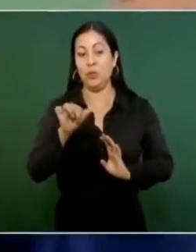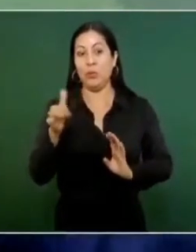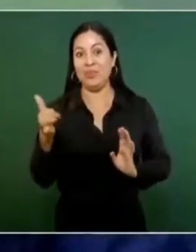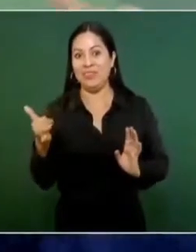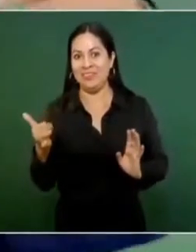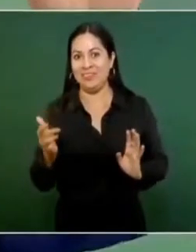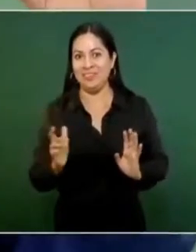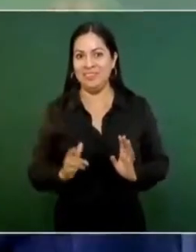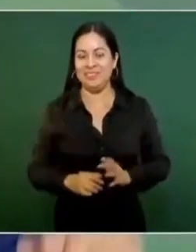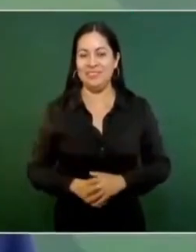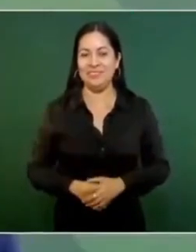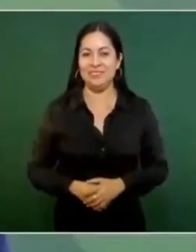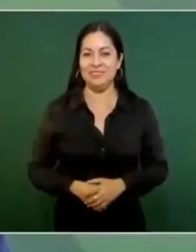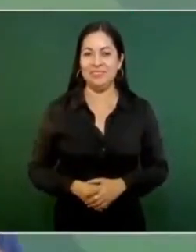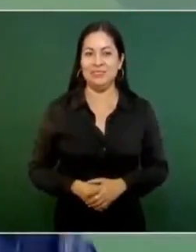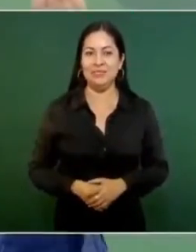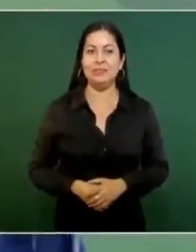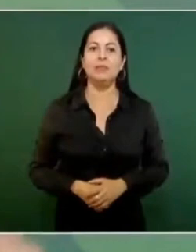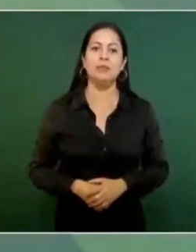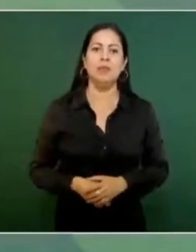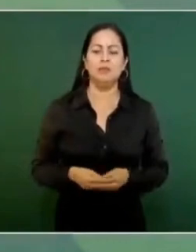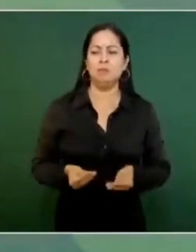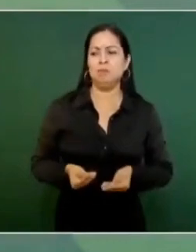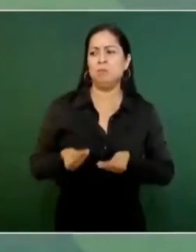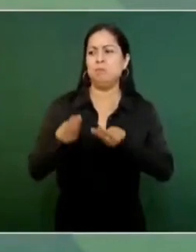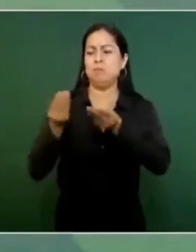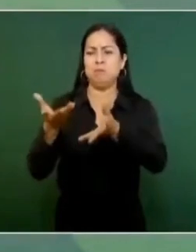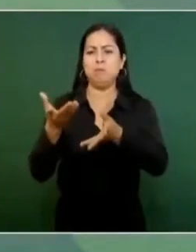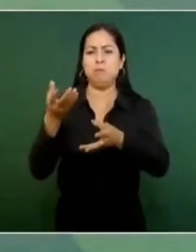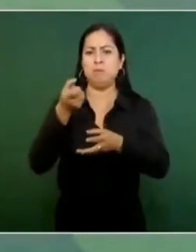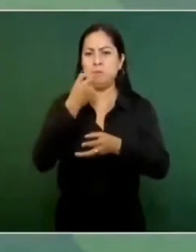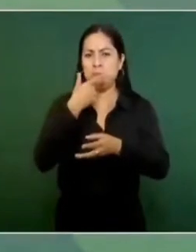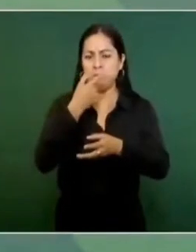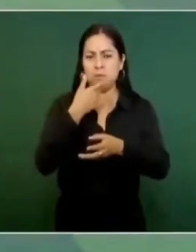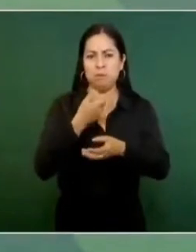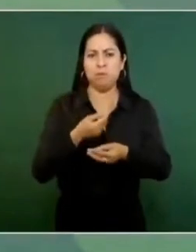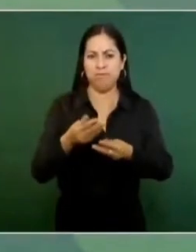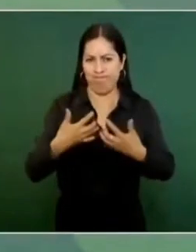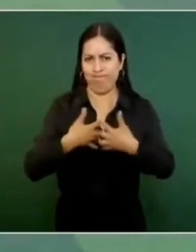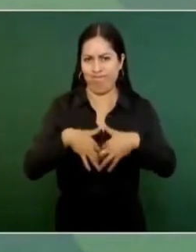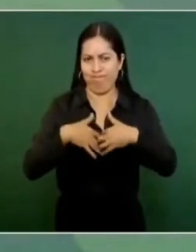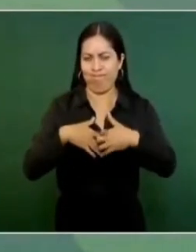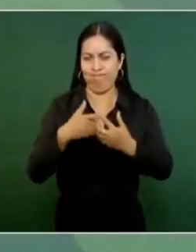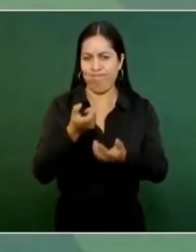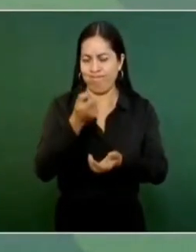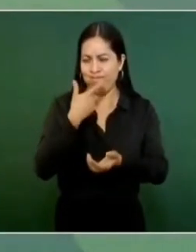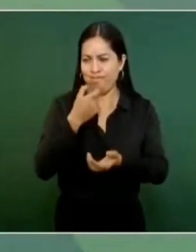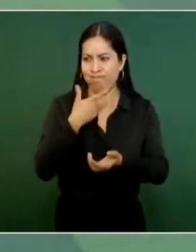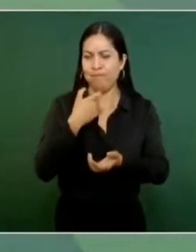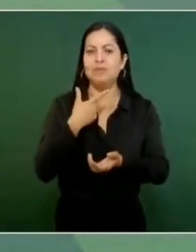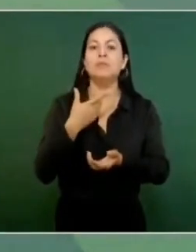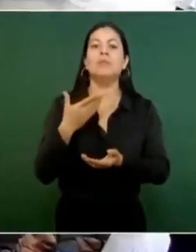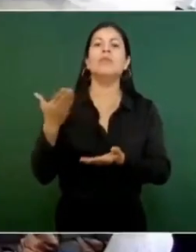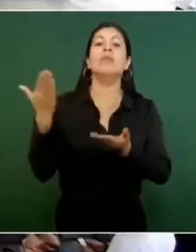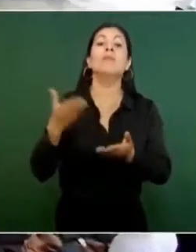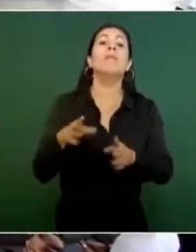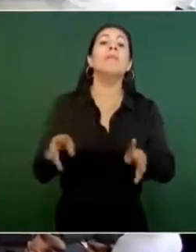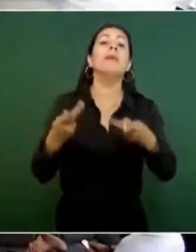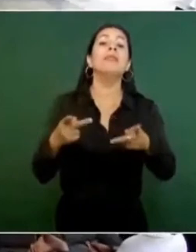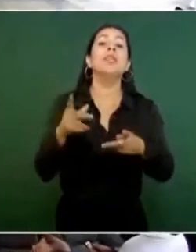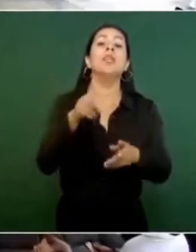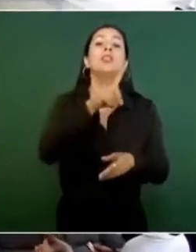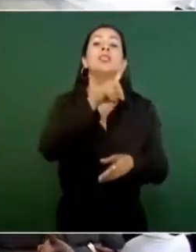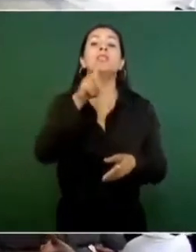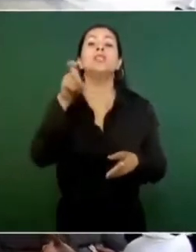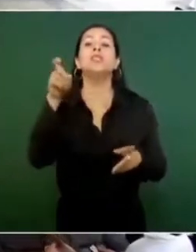distribuidoras de medicamentos, llegaron a vender 100